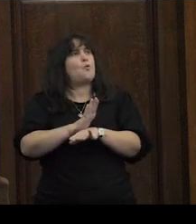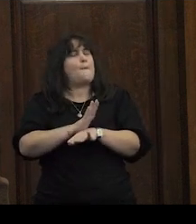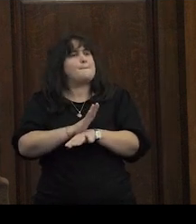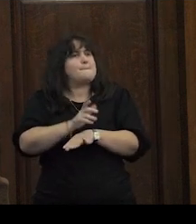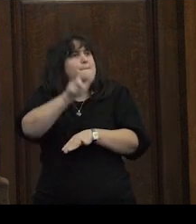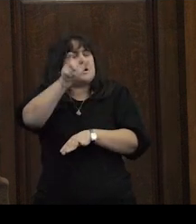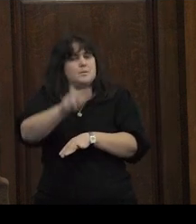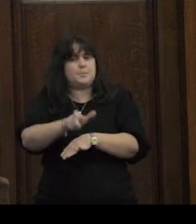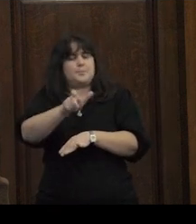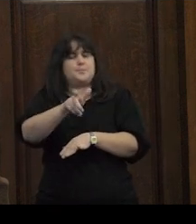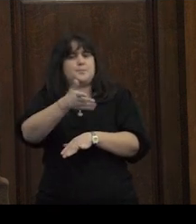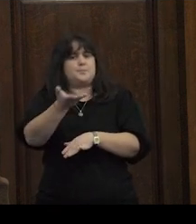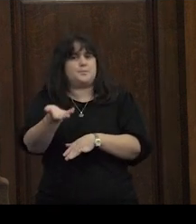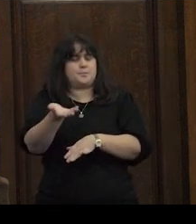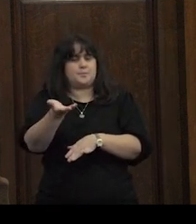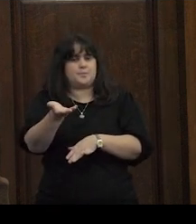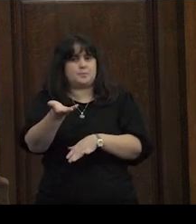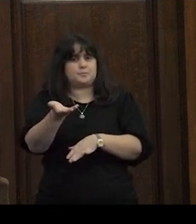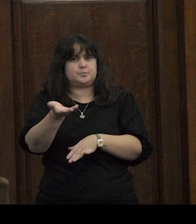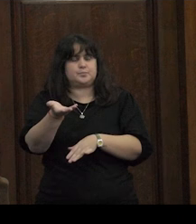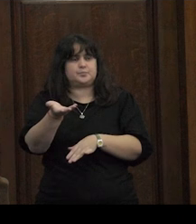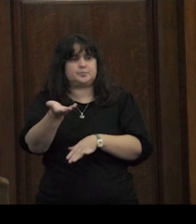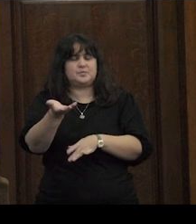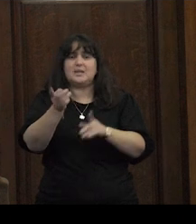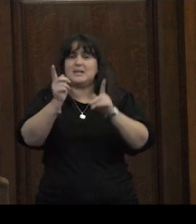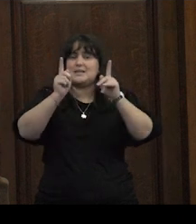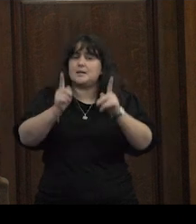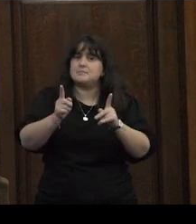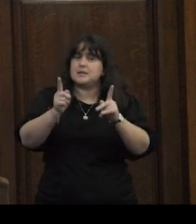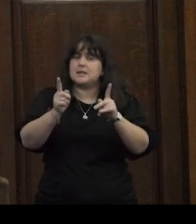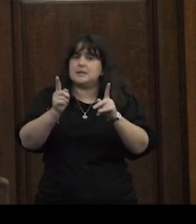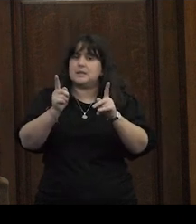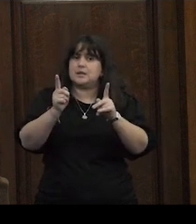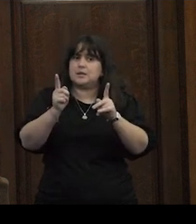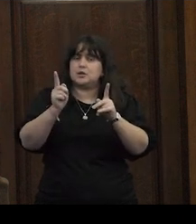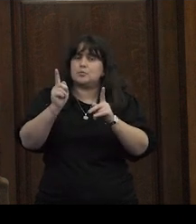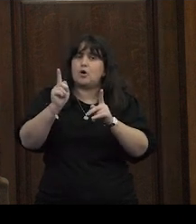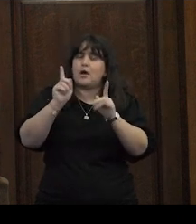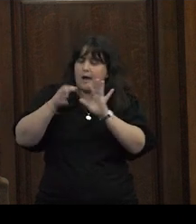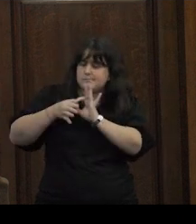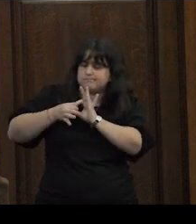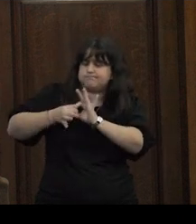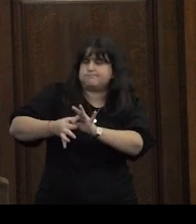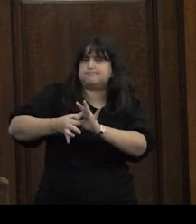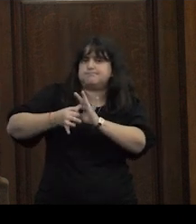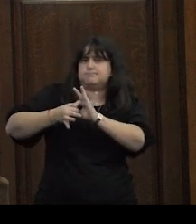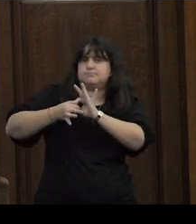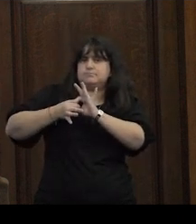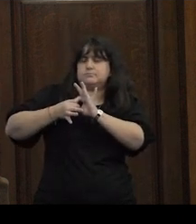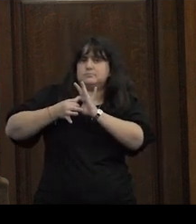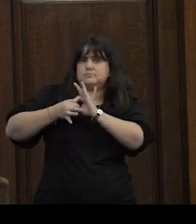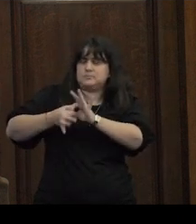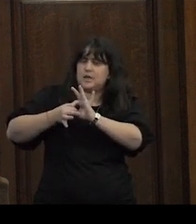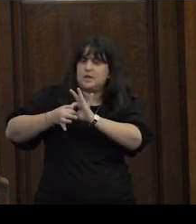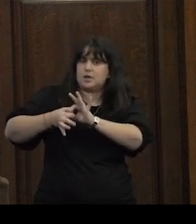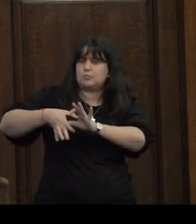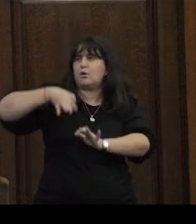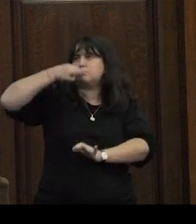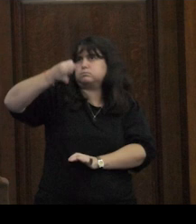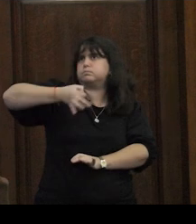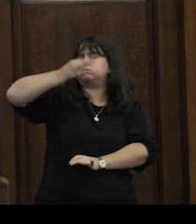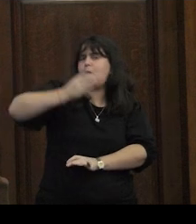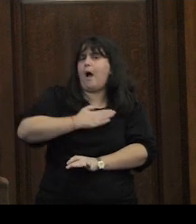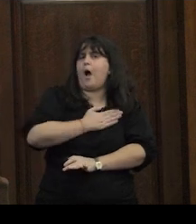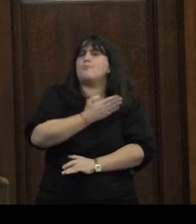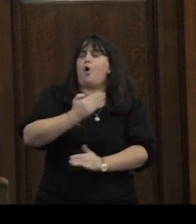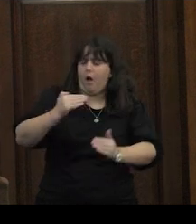sujeto eh y como aparece esto enlazado a este el discurso